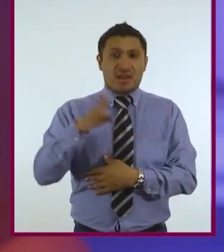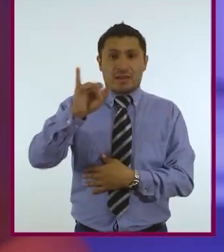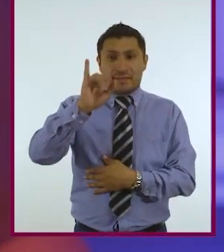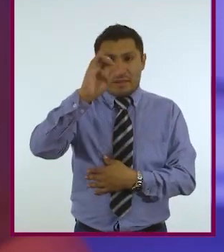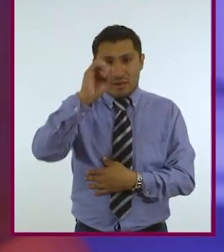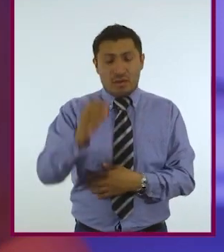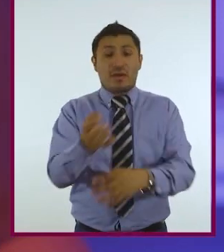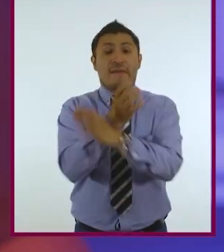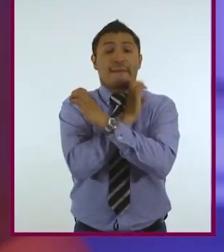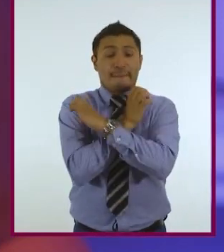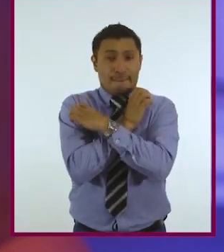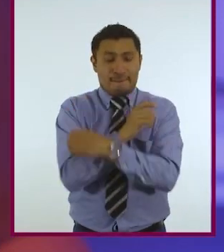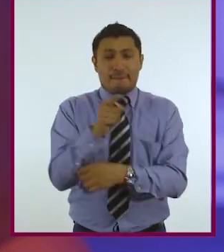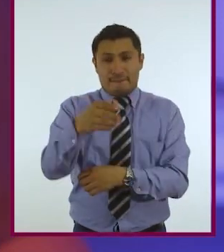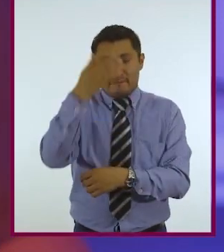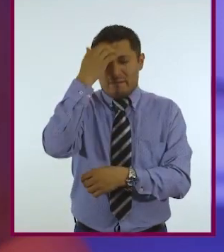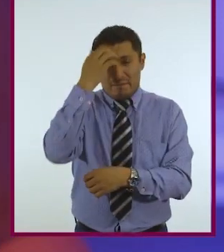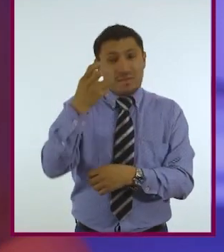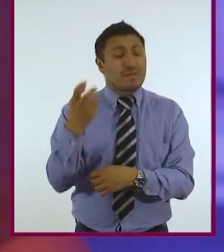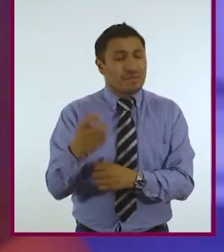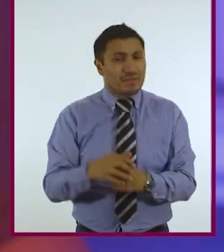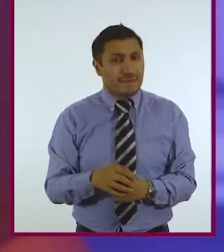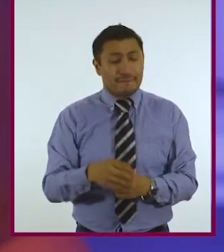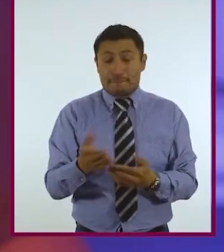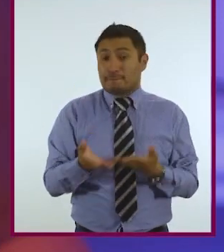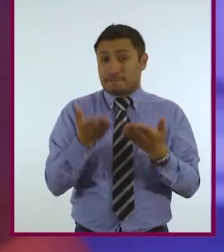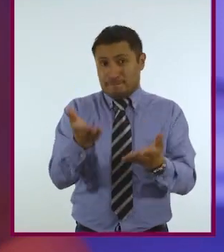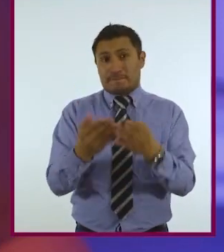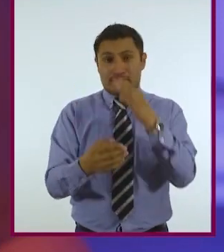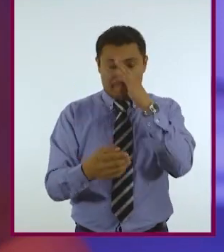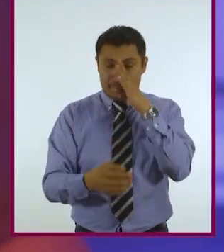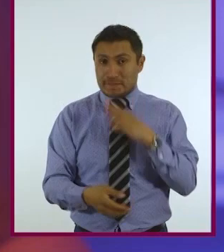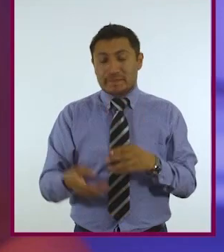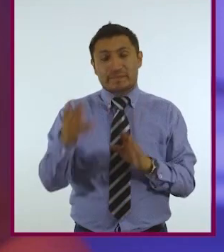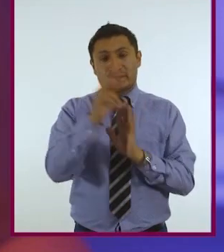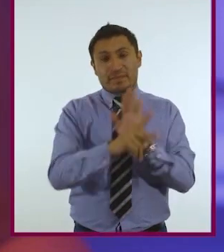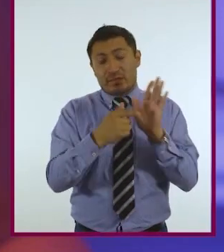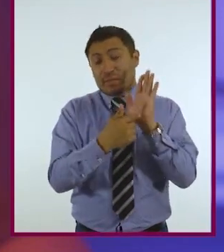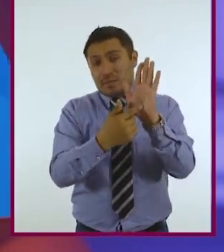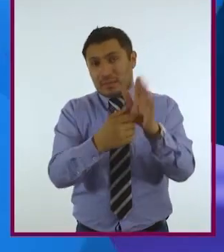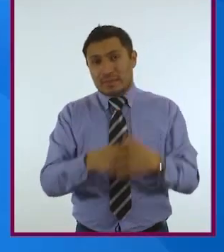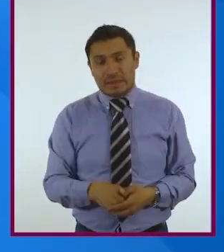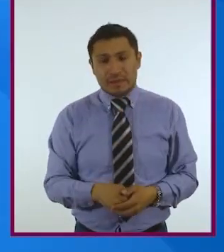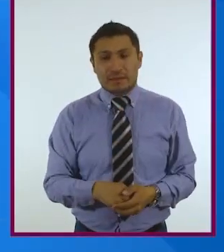bioética. ¿Quieres saber más acerca de esta disciplina? Pues aquí está Donovan con el siguiente reportaje.